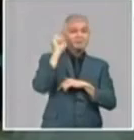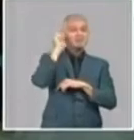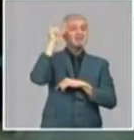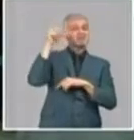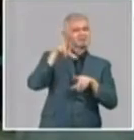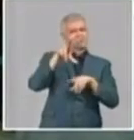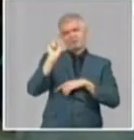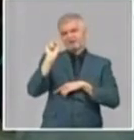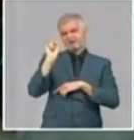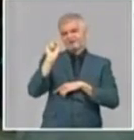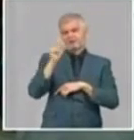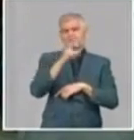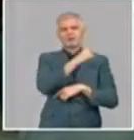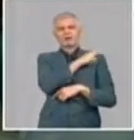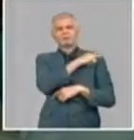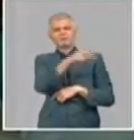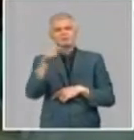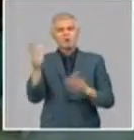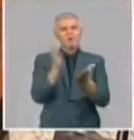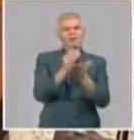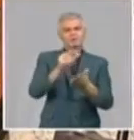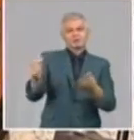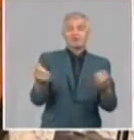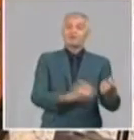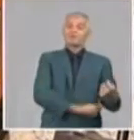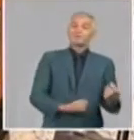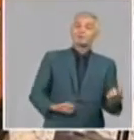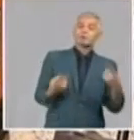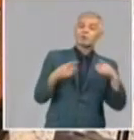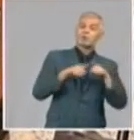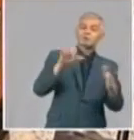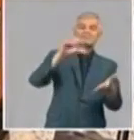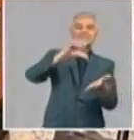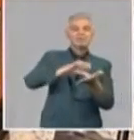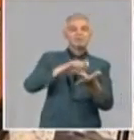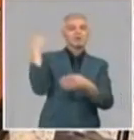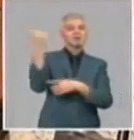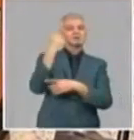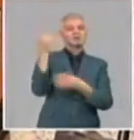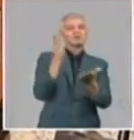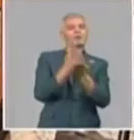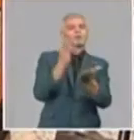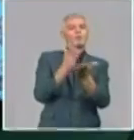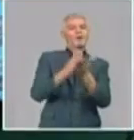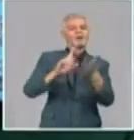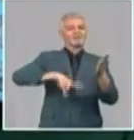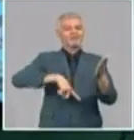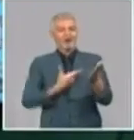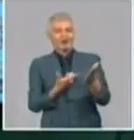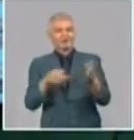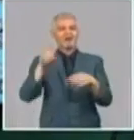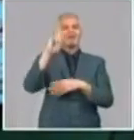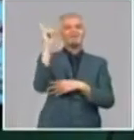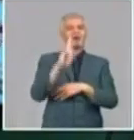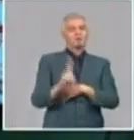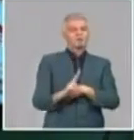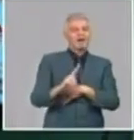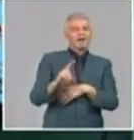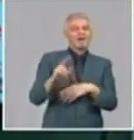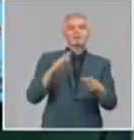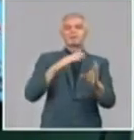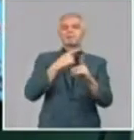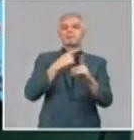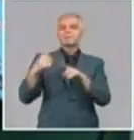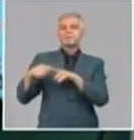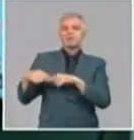profesores y ha sido posible gracias a un esfuerzo conjunto del Centro Nacional de Escuelas de Arte, la Facultad de Medios Audiovisuales del Instituto